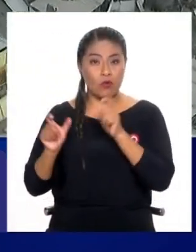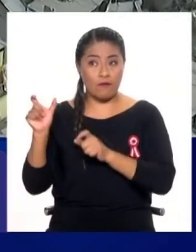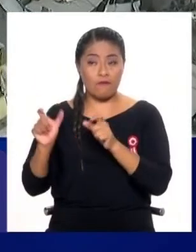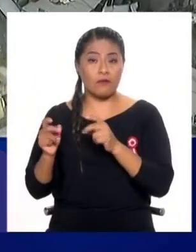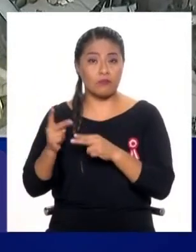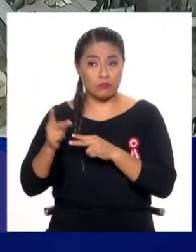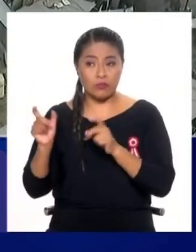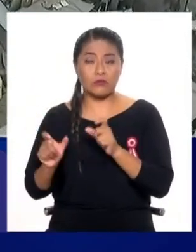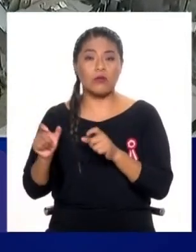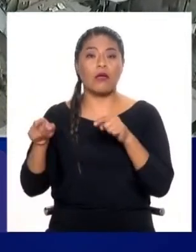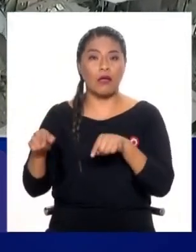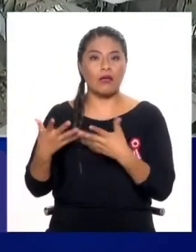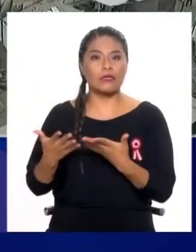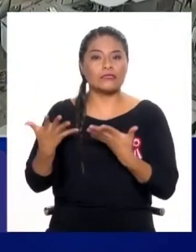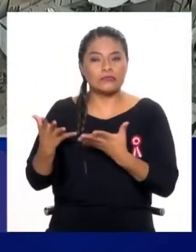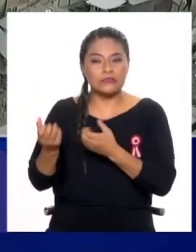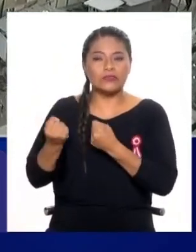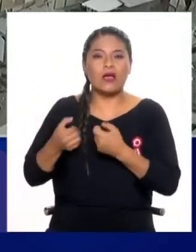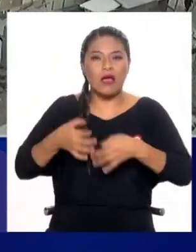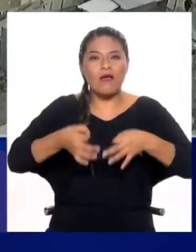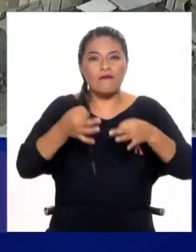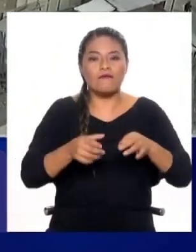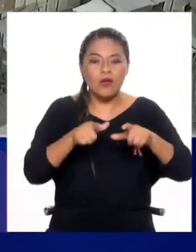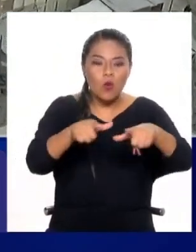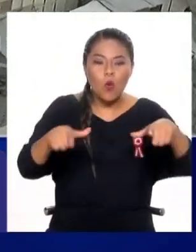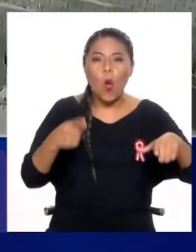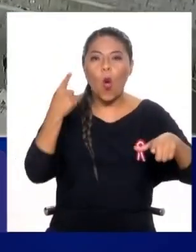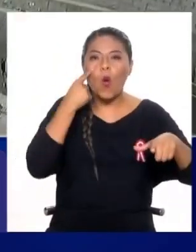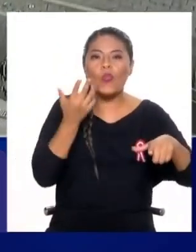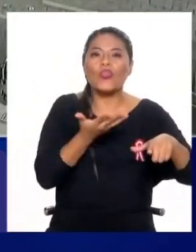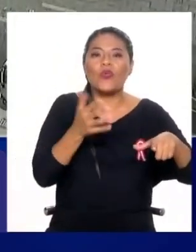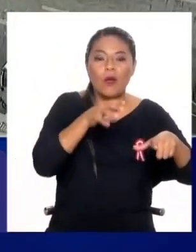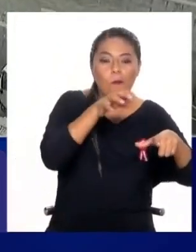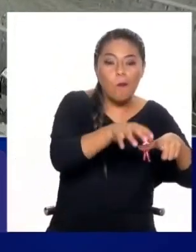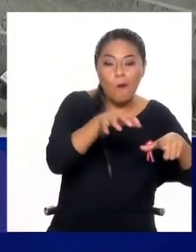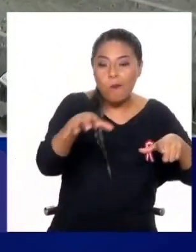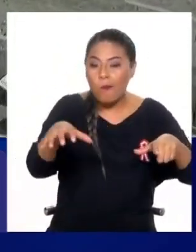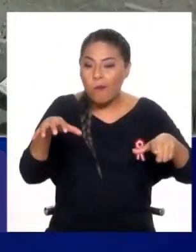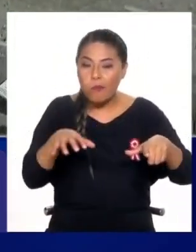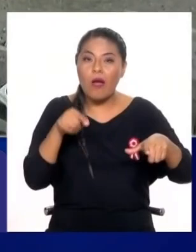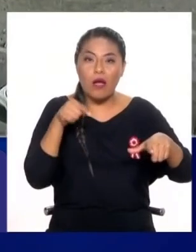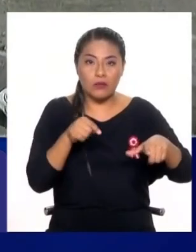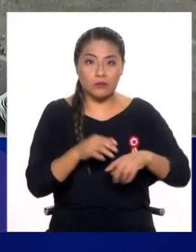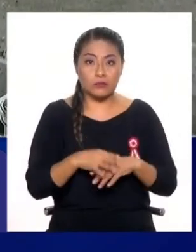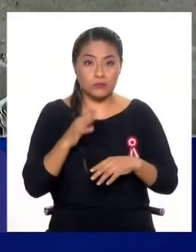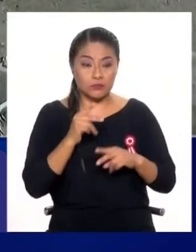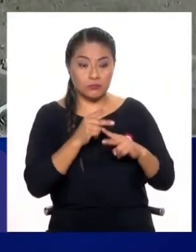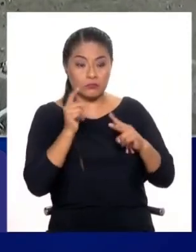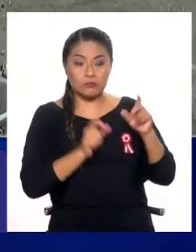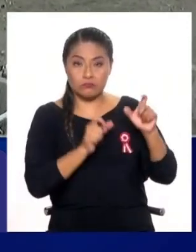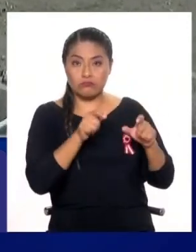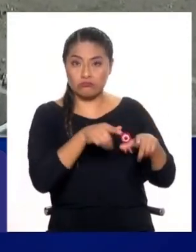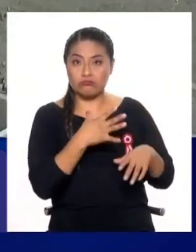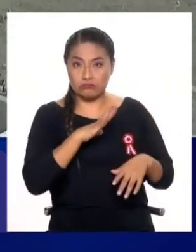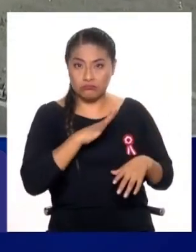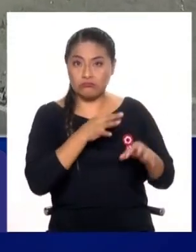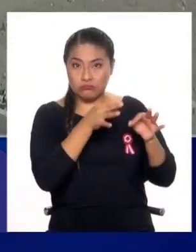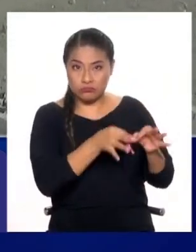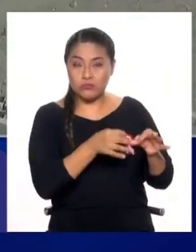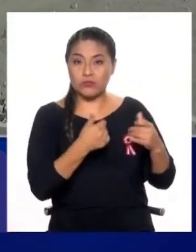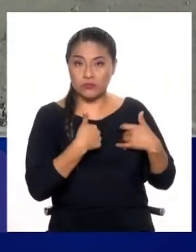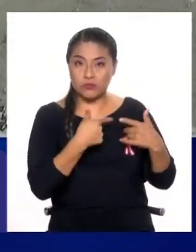todo a eso, al catastro, a la formalidad, al conocer y poder cobrar. Si yo tengo mis vecinos, son formales o los tengo registrados,